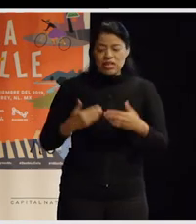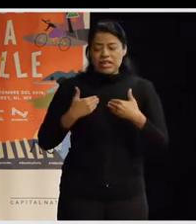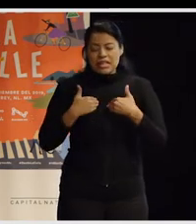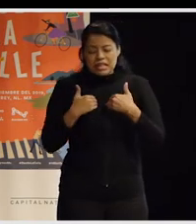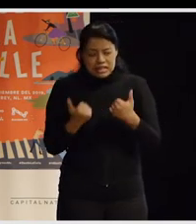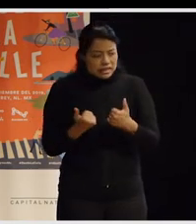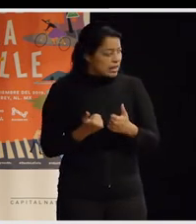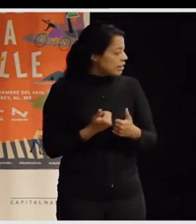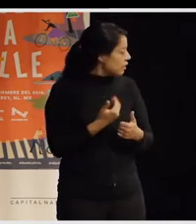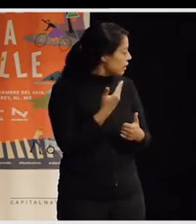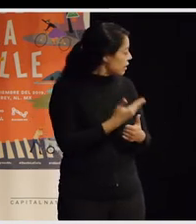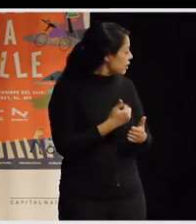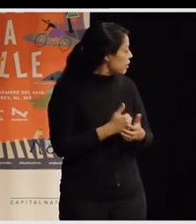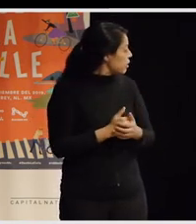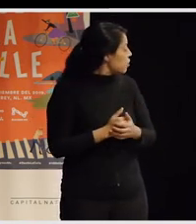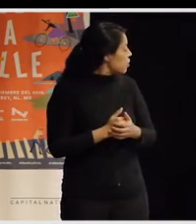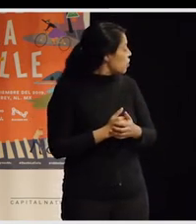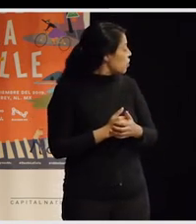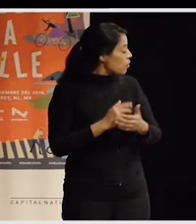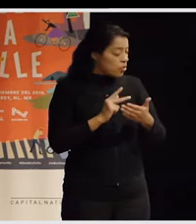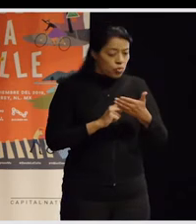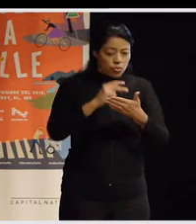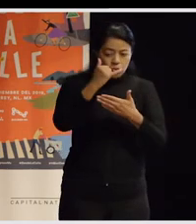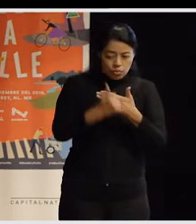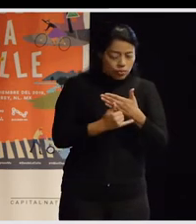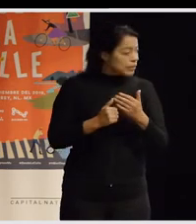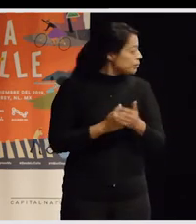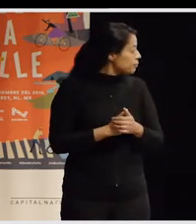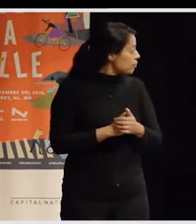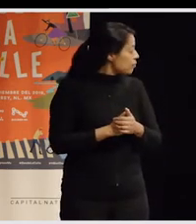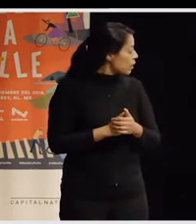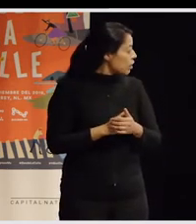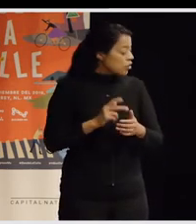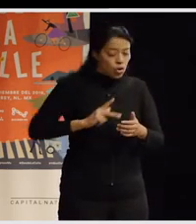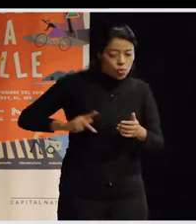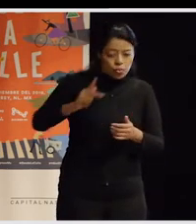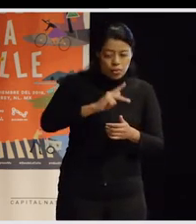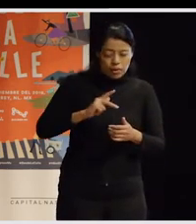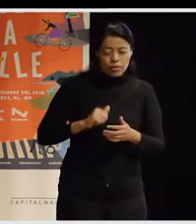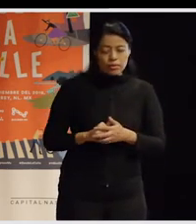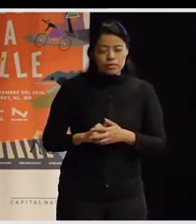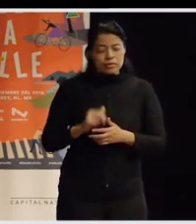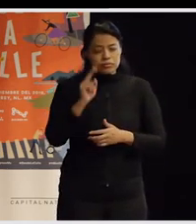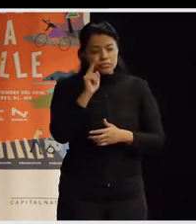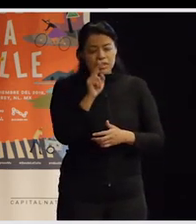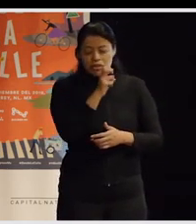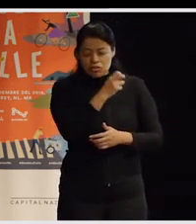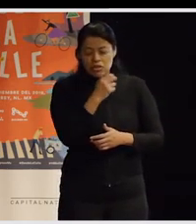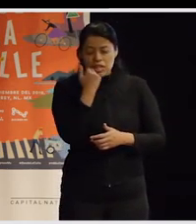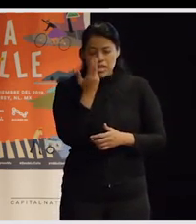proyecto que les quería contar es un proyecto que hicimos en Sopela, en un pueblo de Izcaya de la Costa, ¿no?, en el que querían mejorar, digamos,